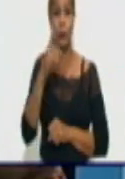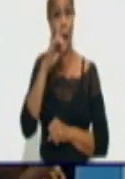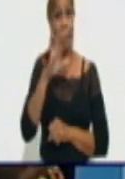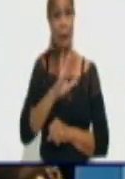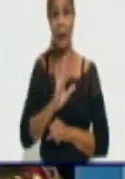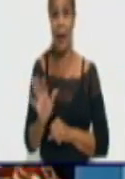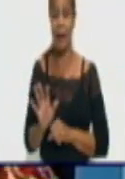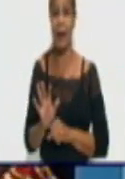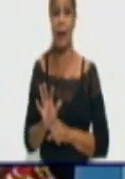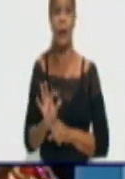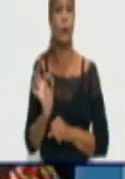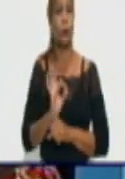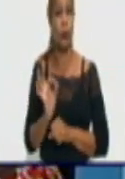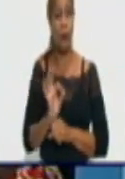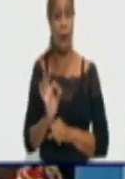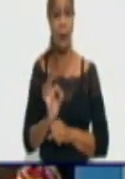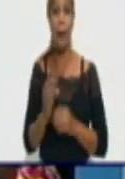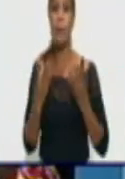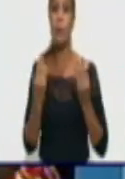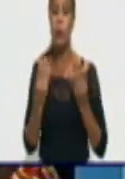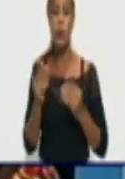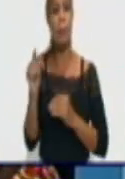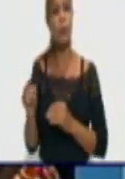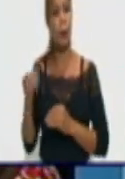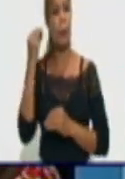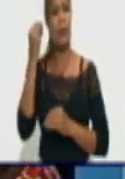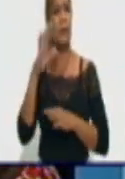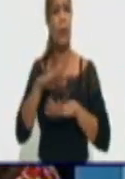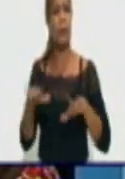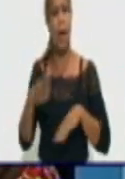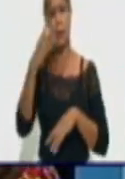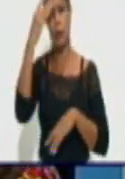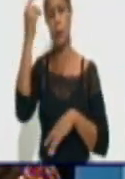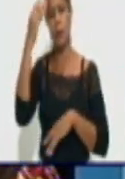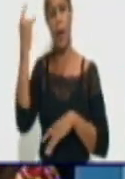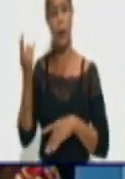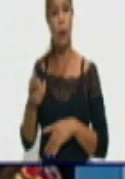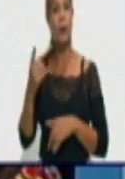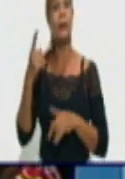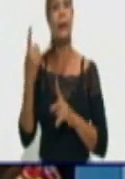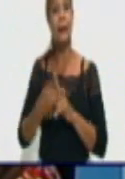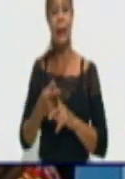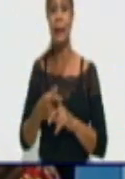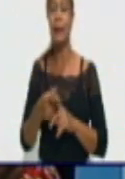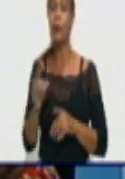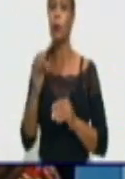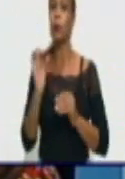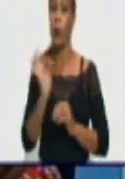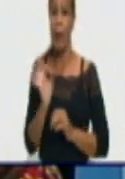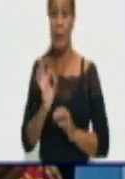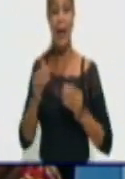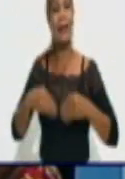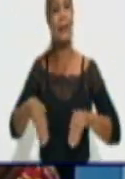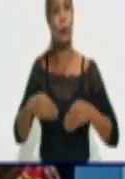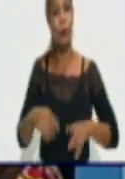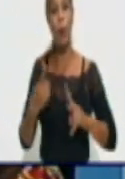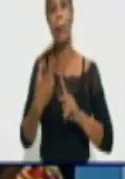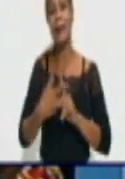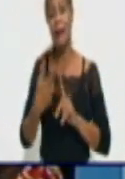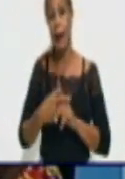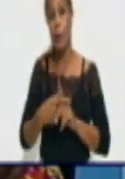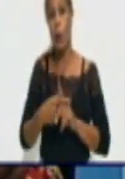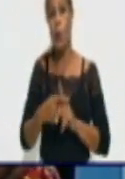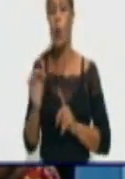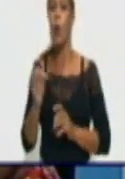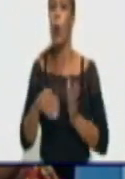tampoco a terminar, como muchos pueden pensar. La situación sigue siendo compleja, seguimos corriendo el riesgo, Bayamo sigue siendo uno de los